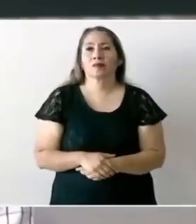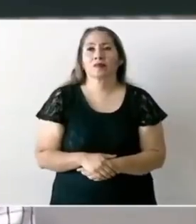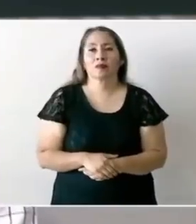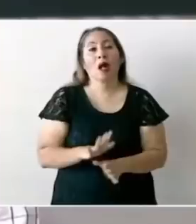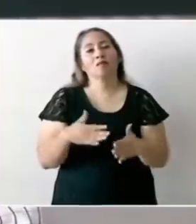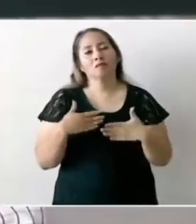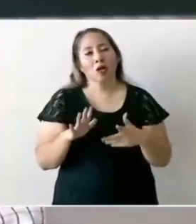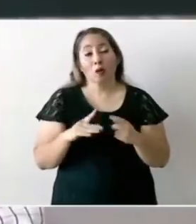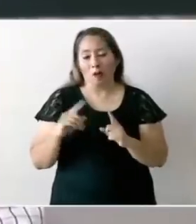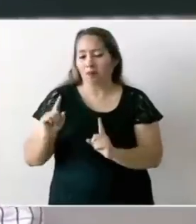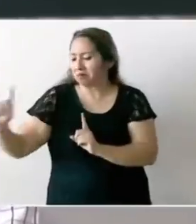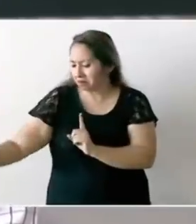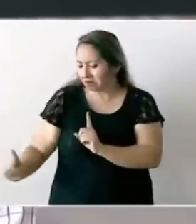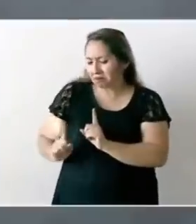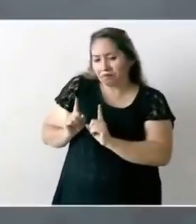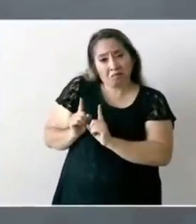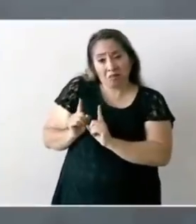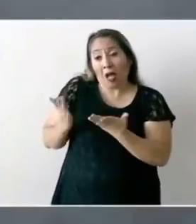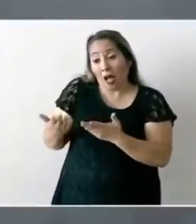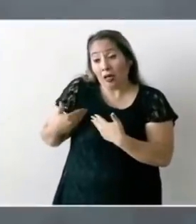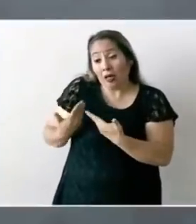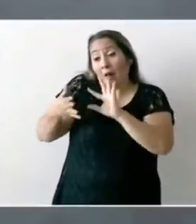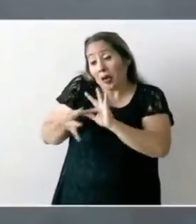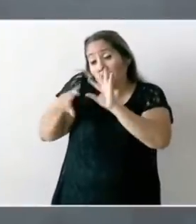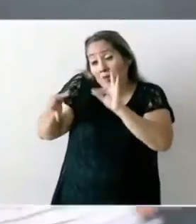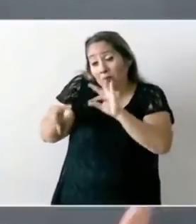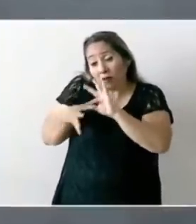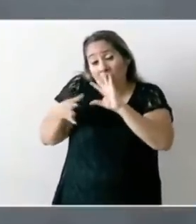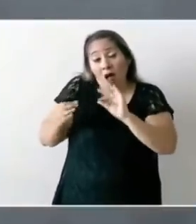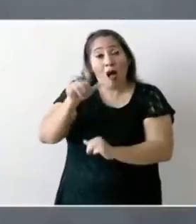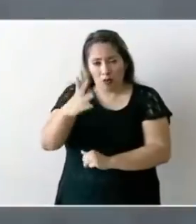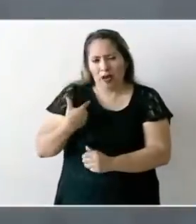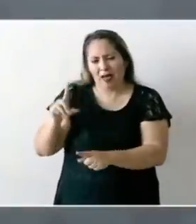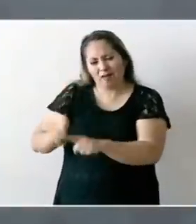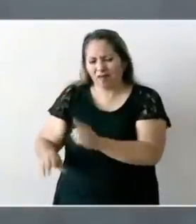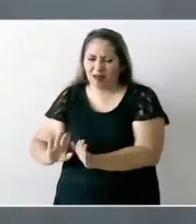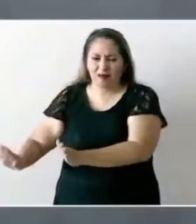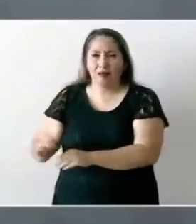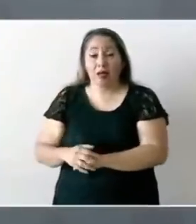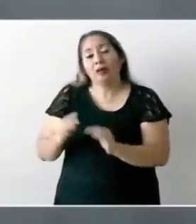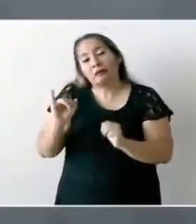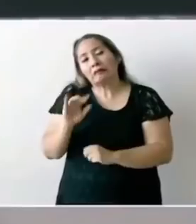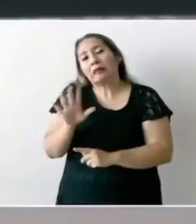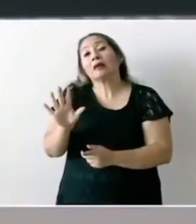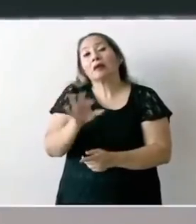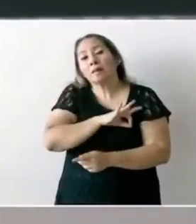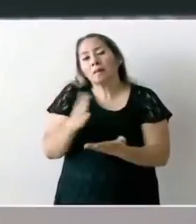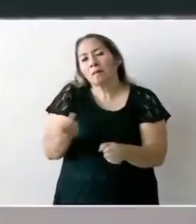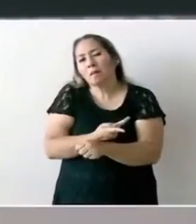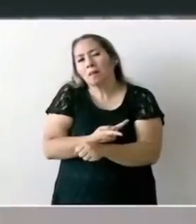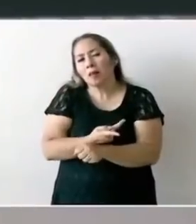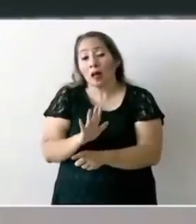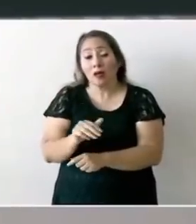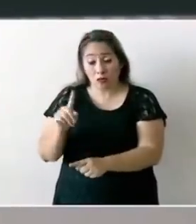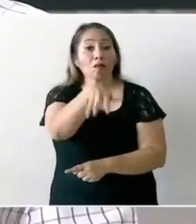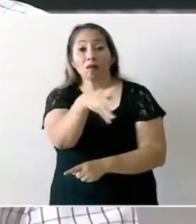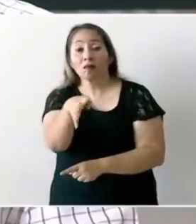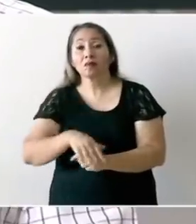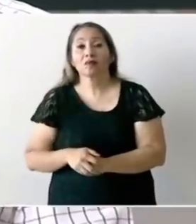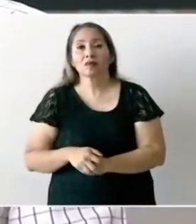todos. Convencer a quienes han presentado otros amparos. Que los retiren. Si no los retiran, no se va a hacer la obra.